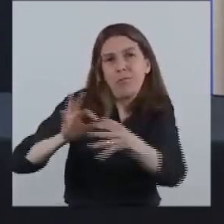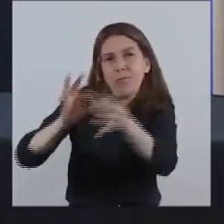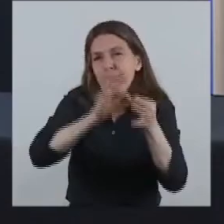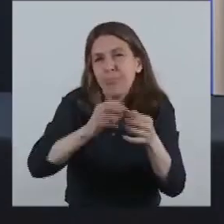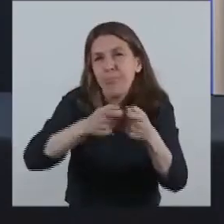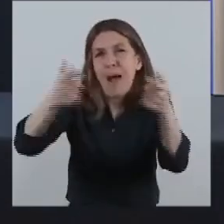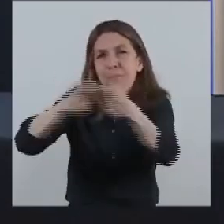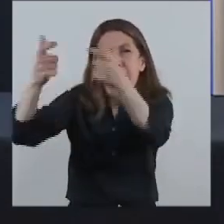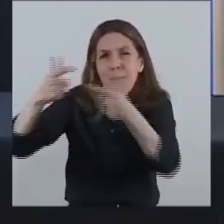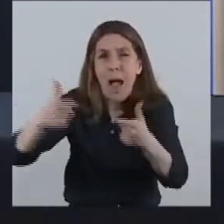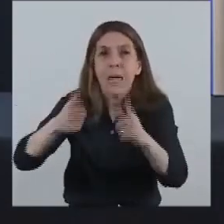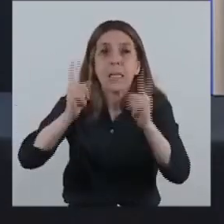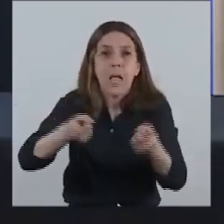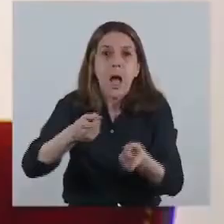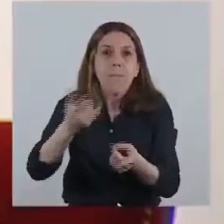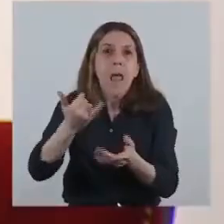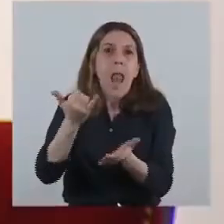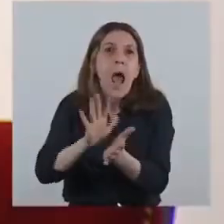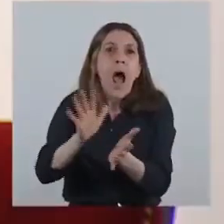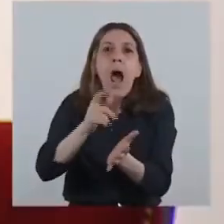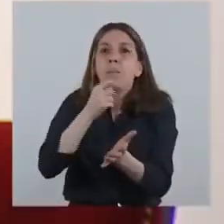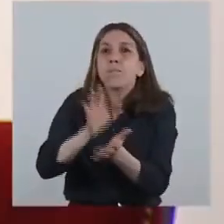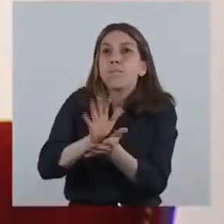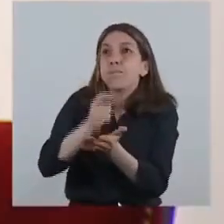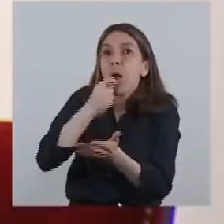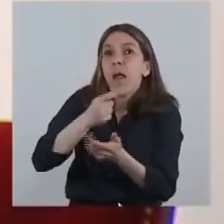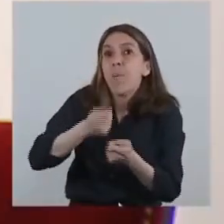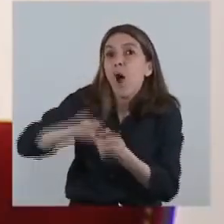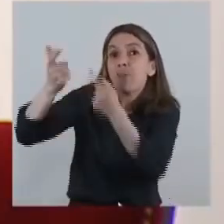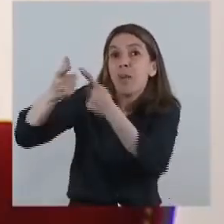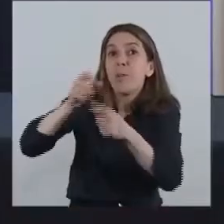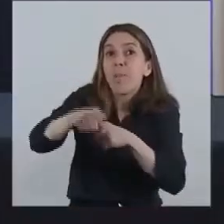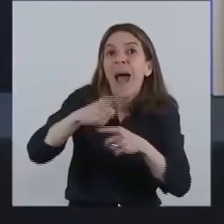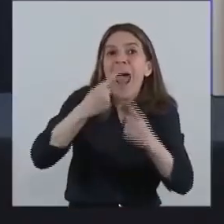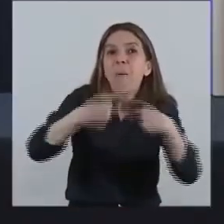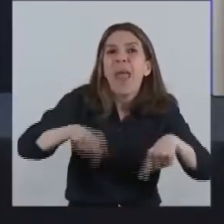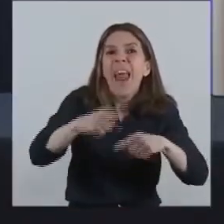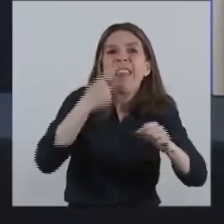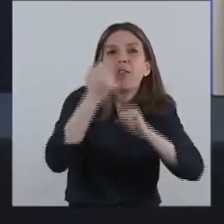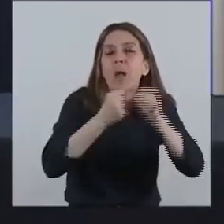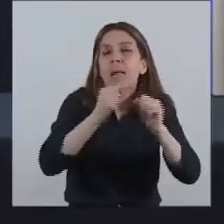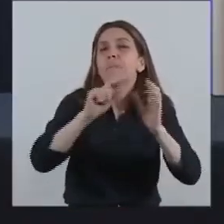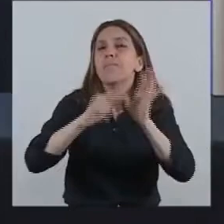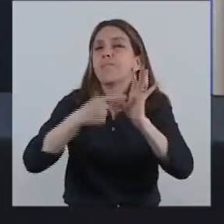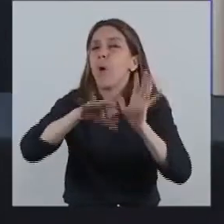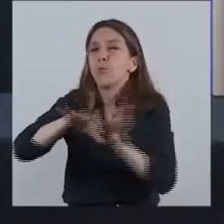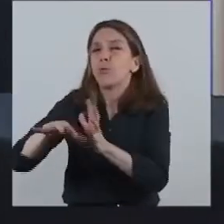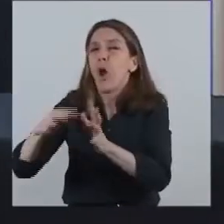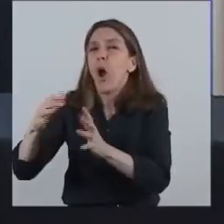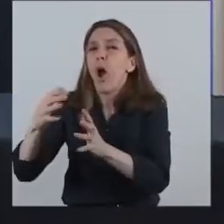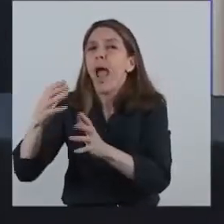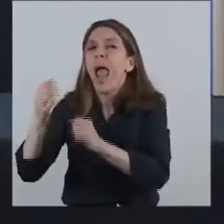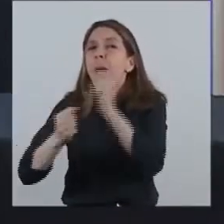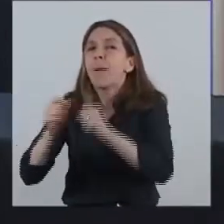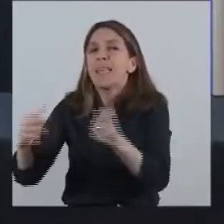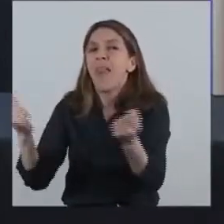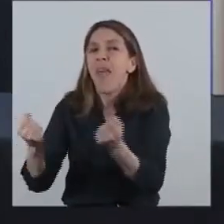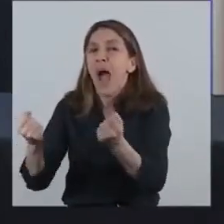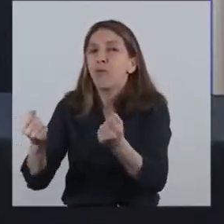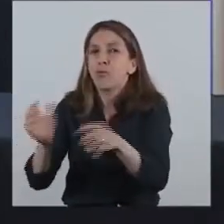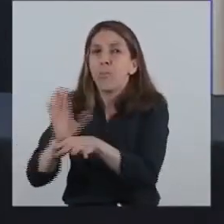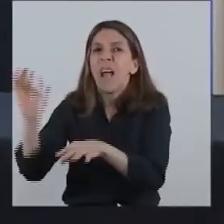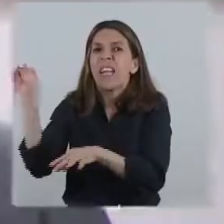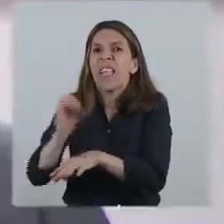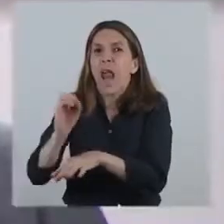bajarán los derechos de exportación de bienes finales industriales, exceptuando el sector automotriz, a 0% y